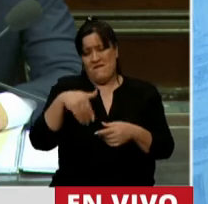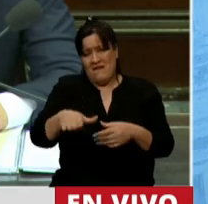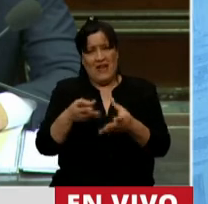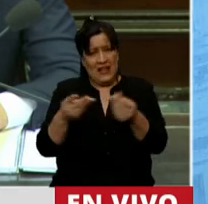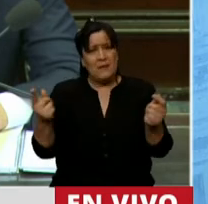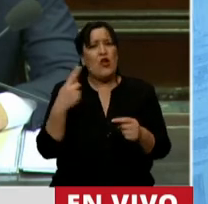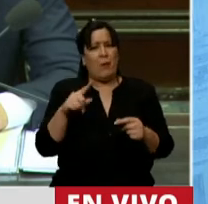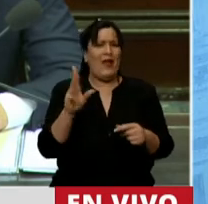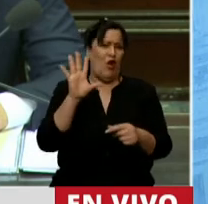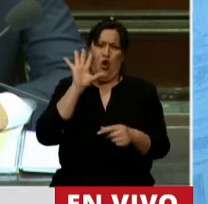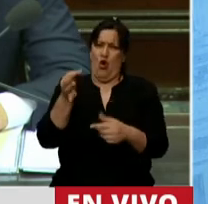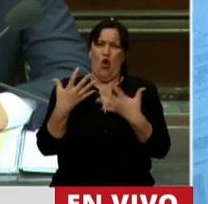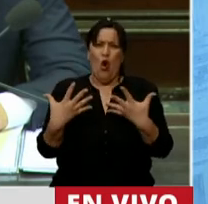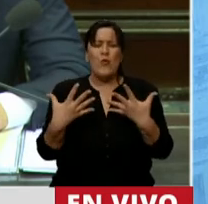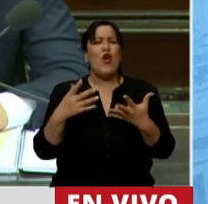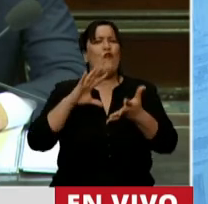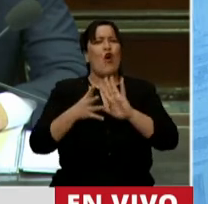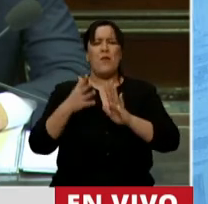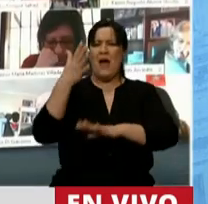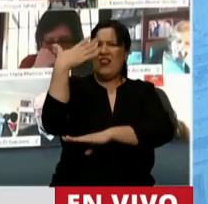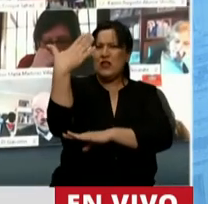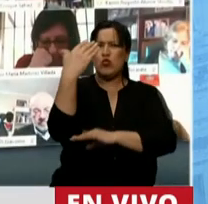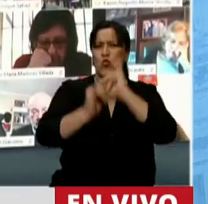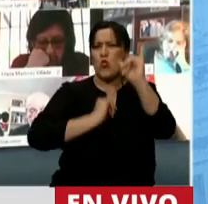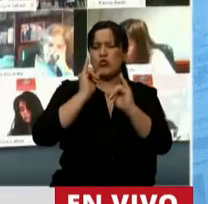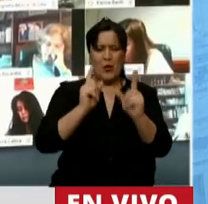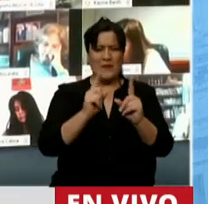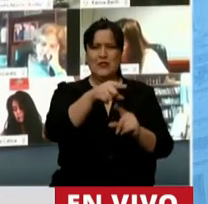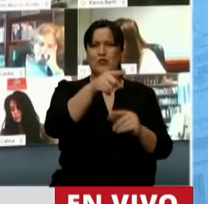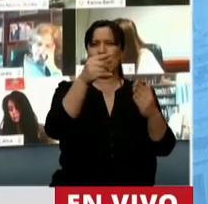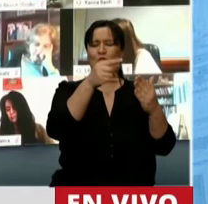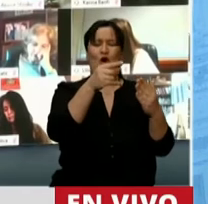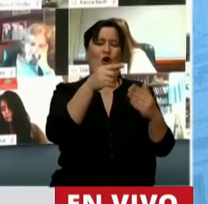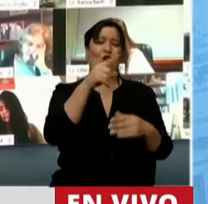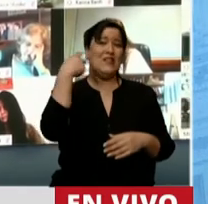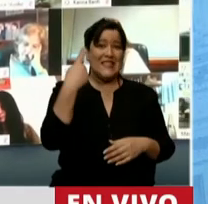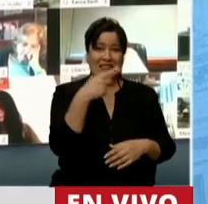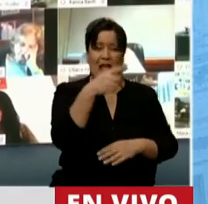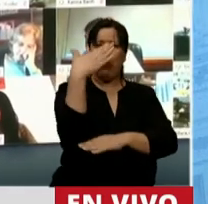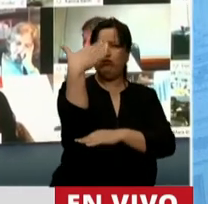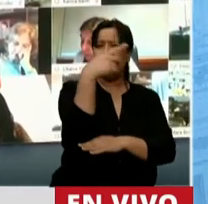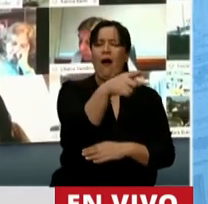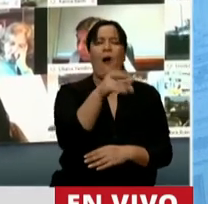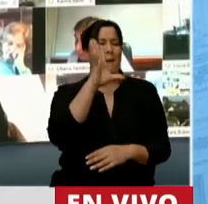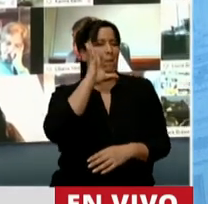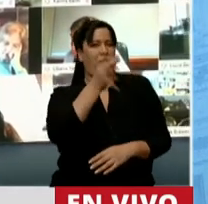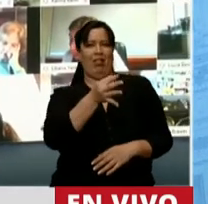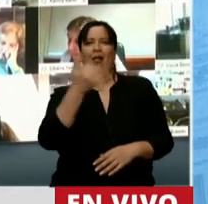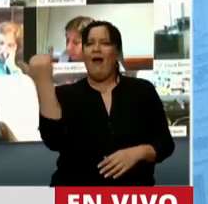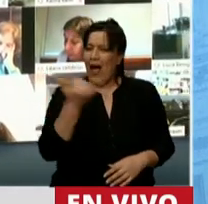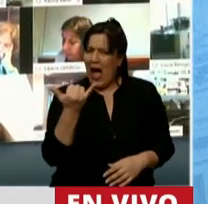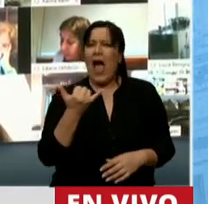el discurso del Jefe de Gabinete, las reacciones que generó su intervención demuestran la validez